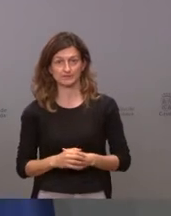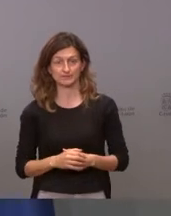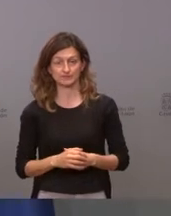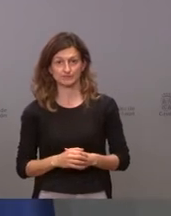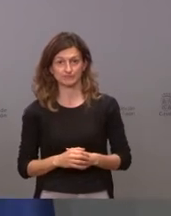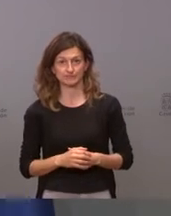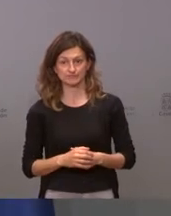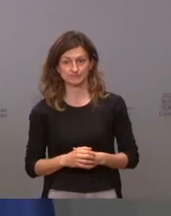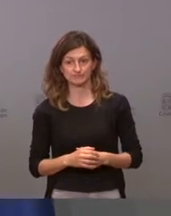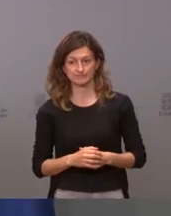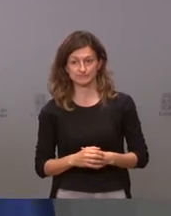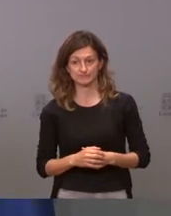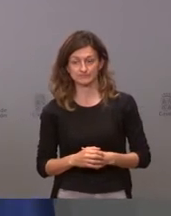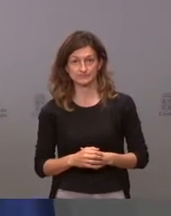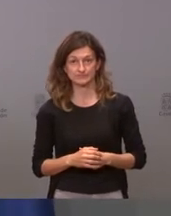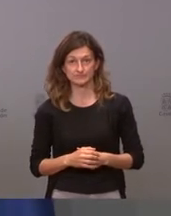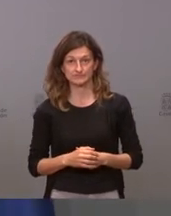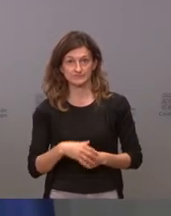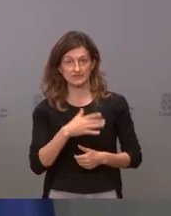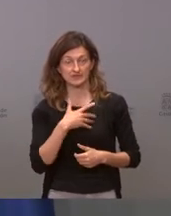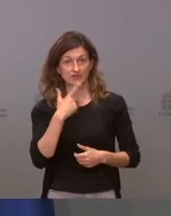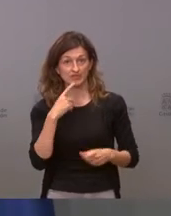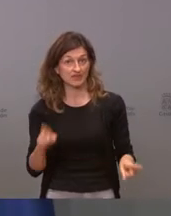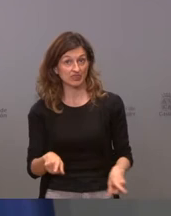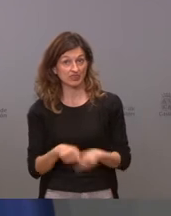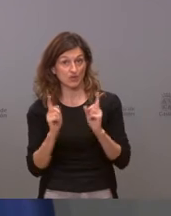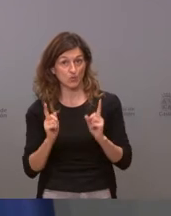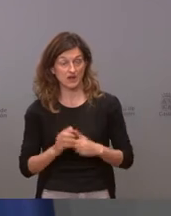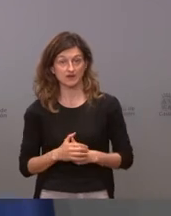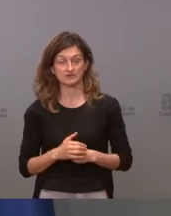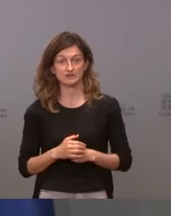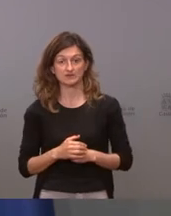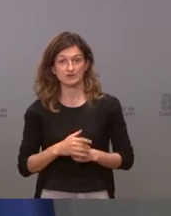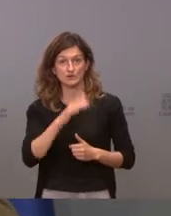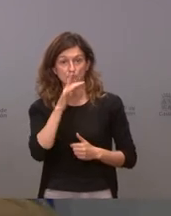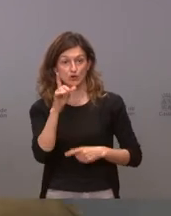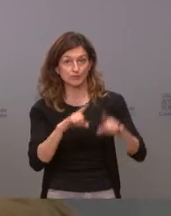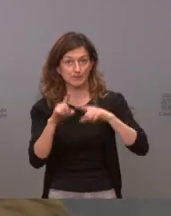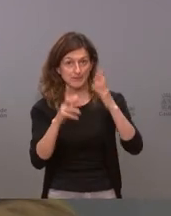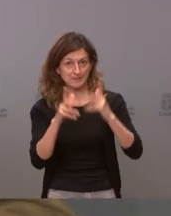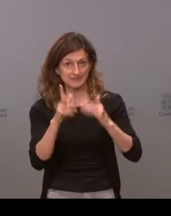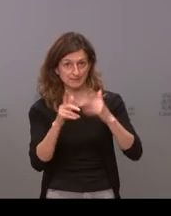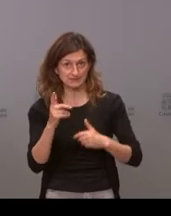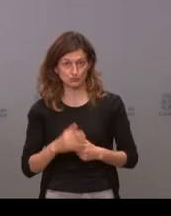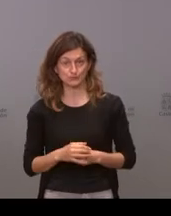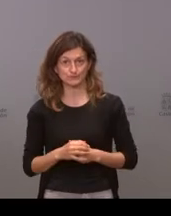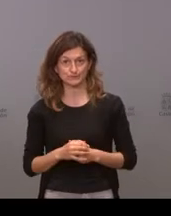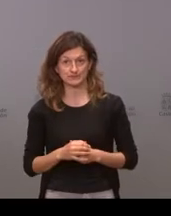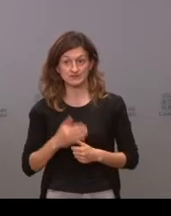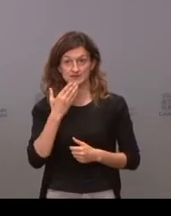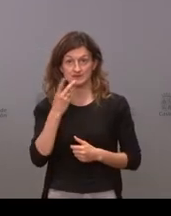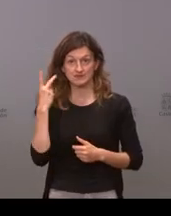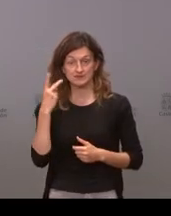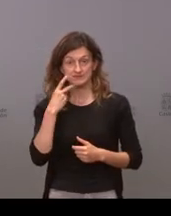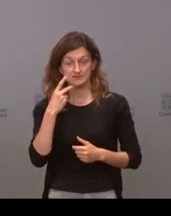lo que le quiero decir es que da igual porque esto es un problema matemático si tú tienes que